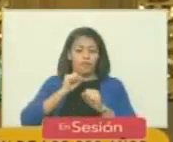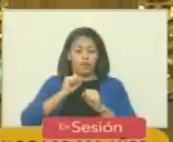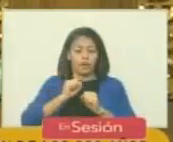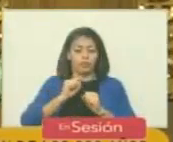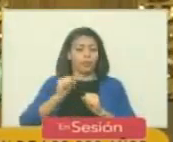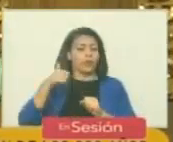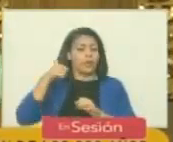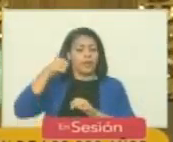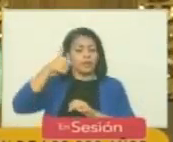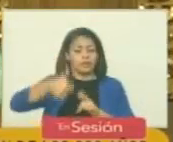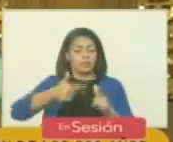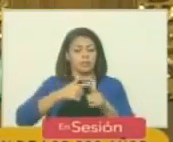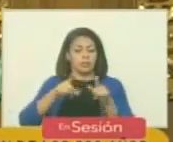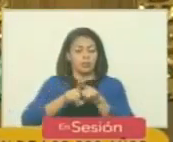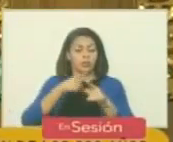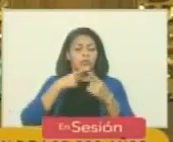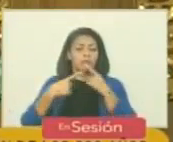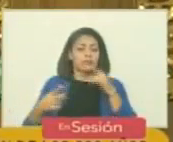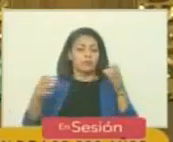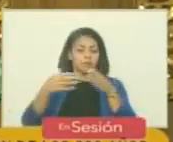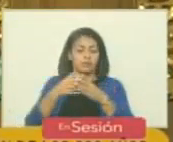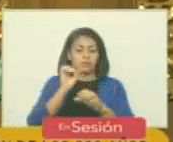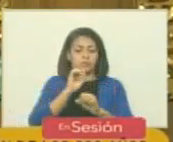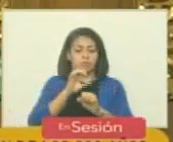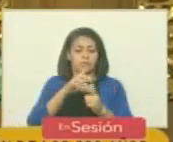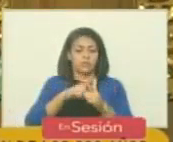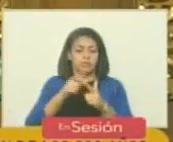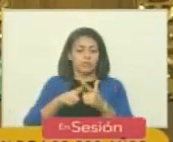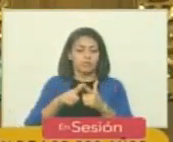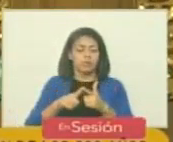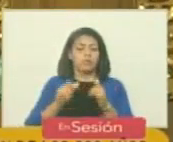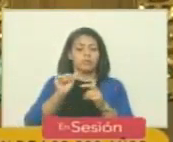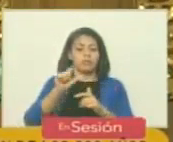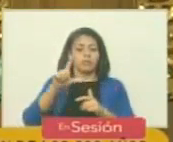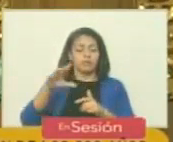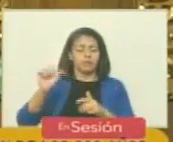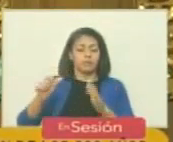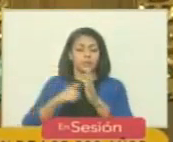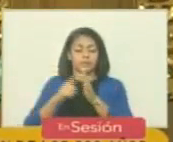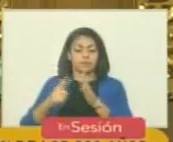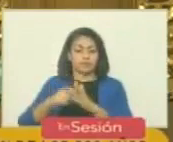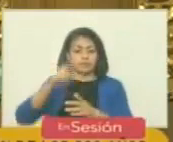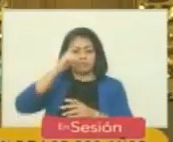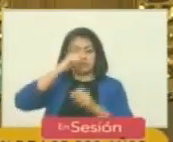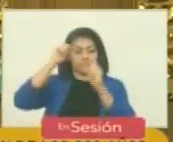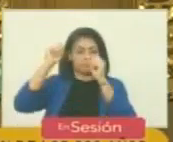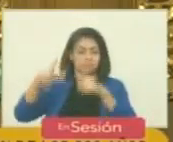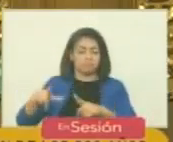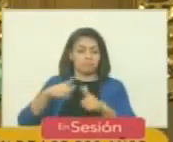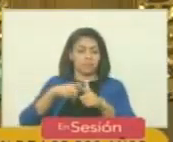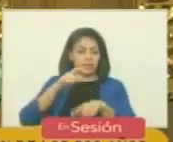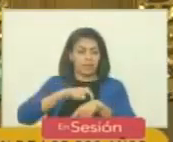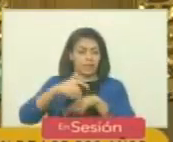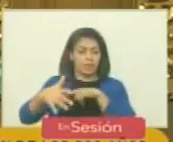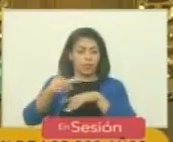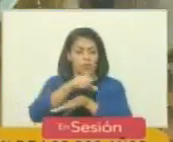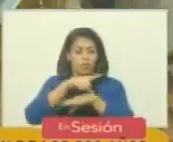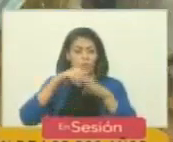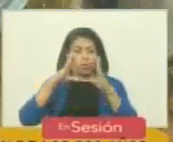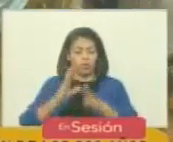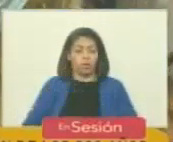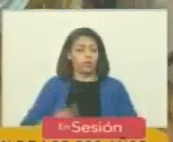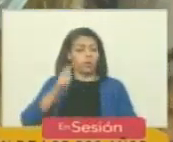ser eternos como aquella cumbre cuando mandamos al alca al carajo como esa década de gobiernos parecidos a sus pueblos